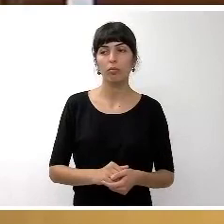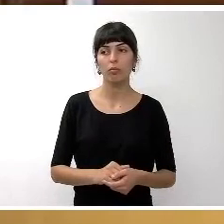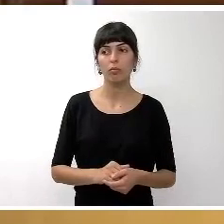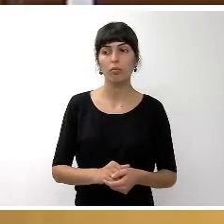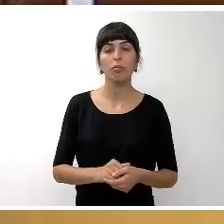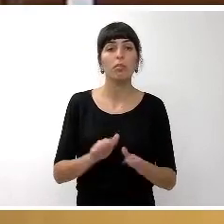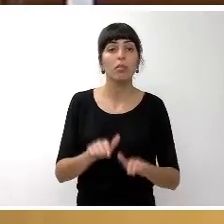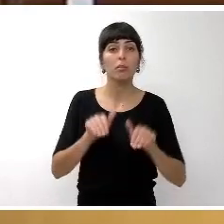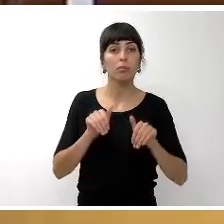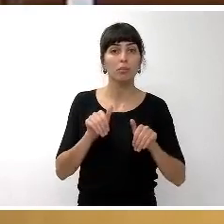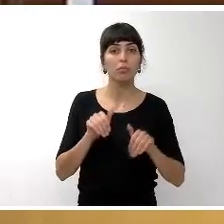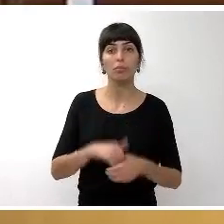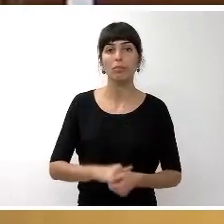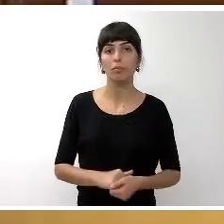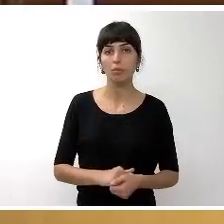abstención